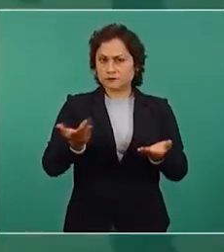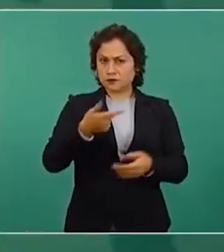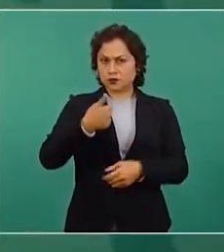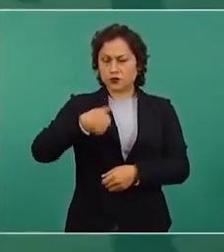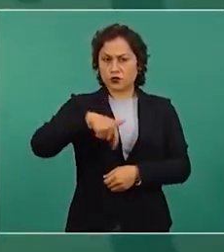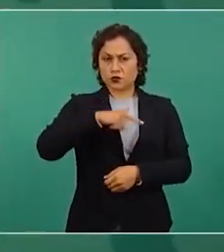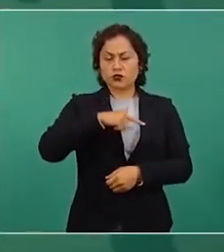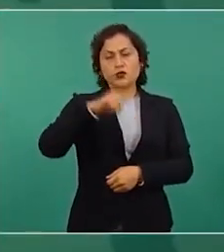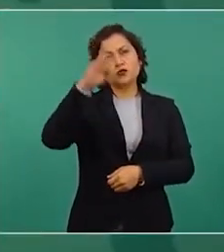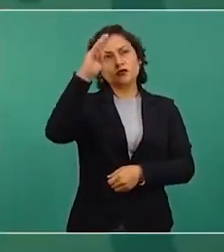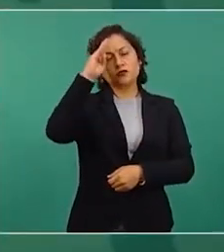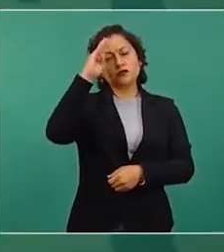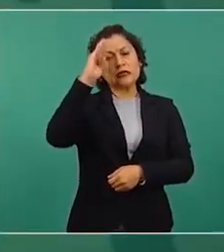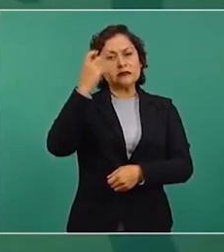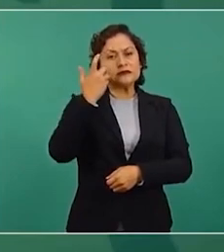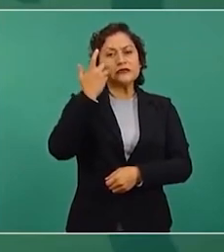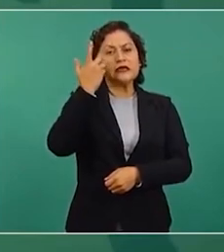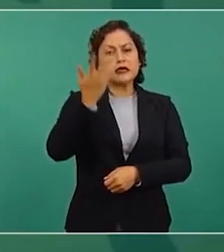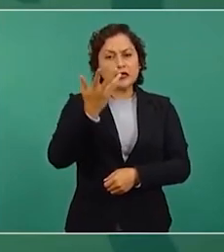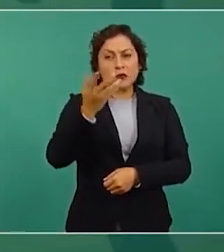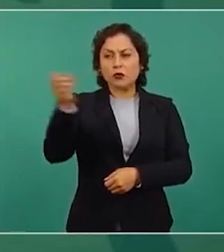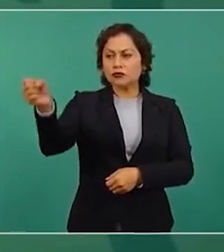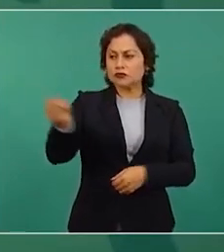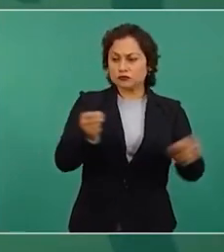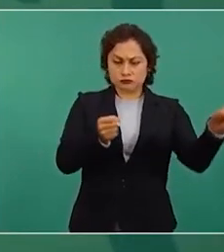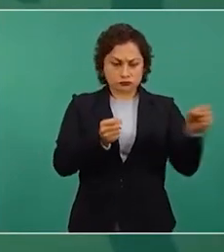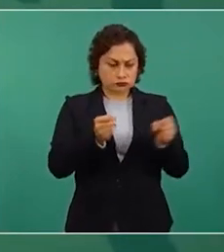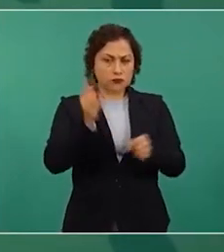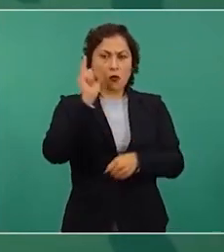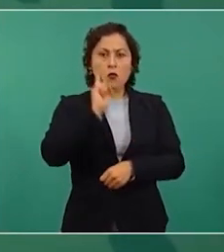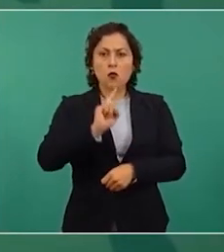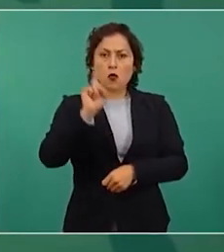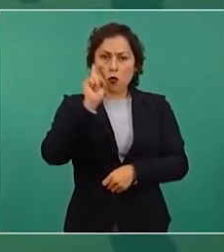mujeres que